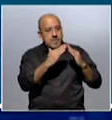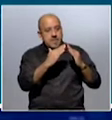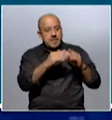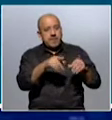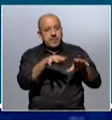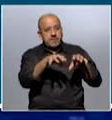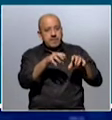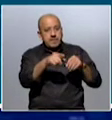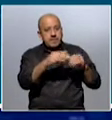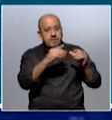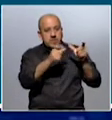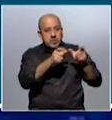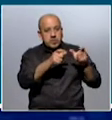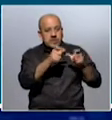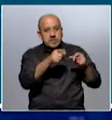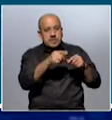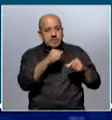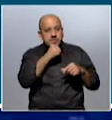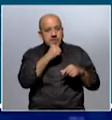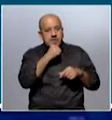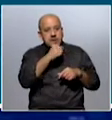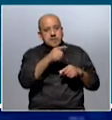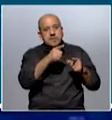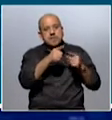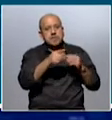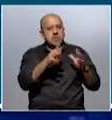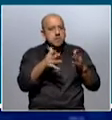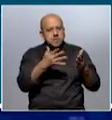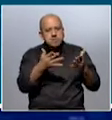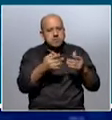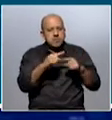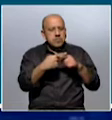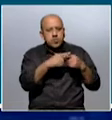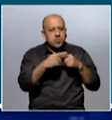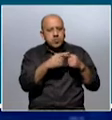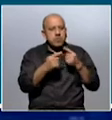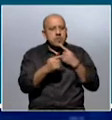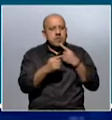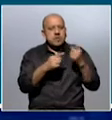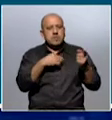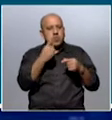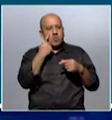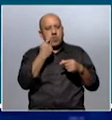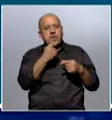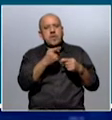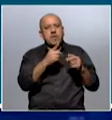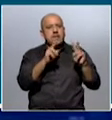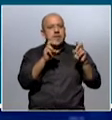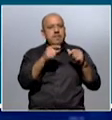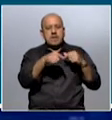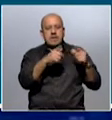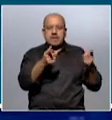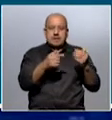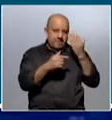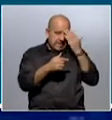larga estadía para personas mayores, se generó una especie de discusión política. Uno se daba cuenta de que sobrevolaba el enfrentamiento entre